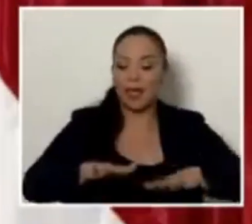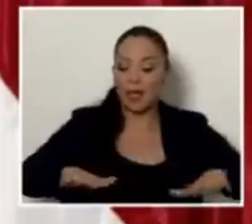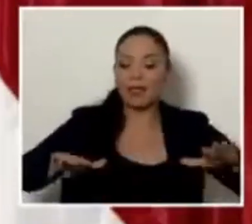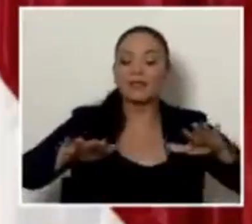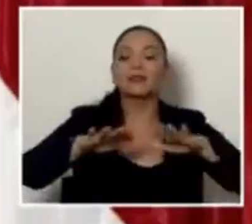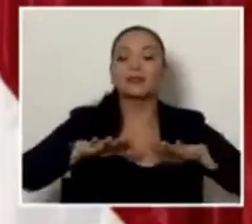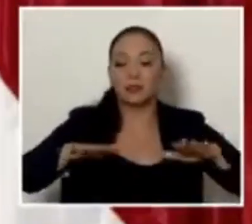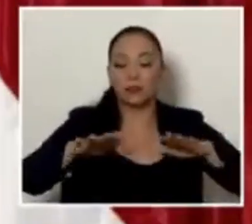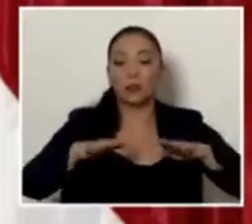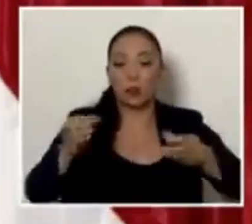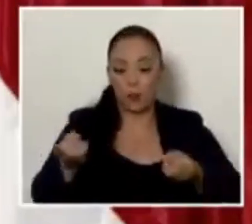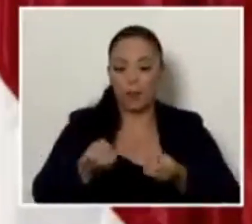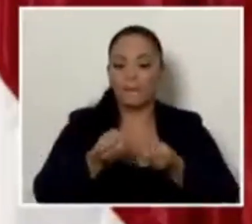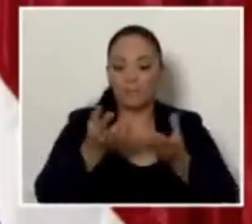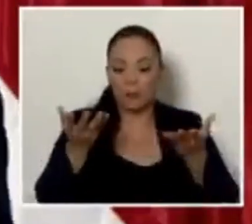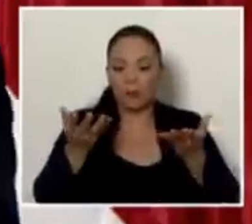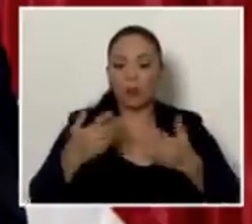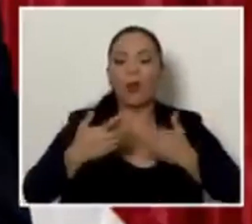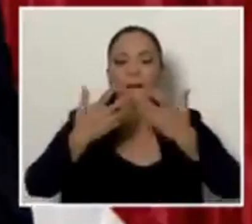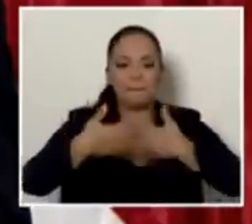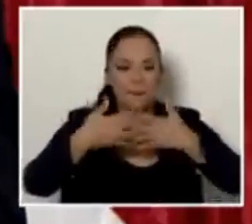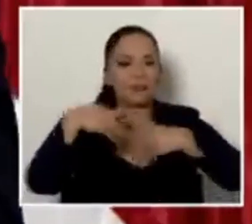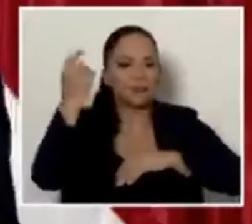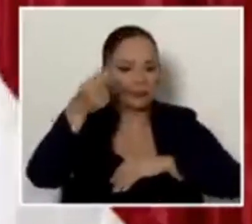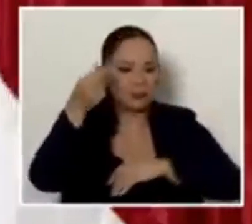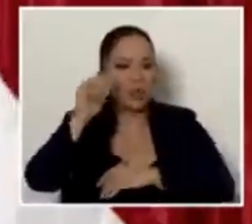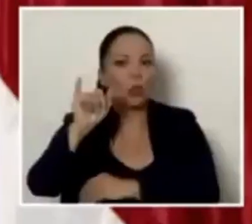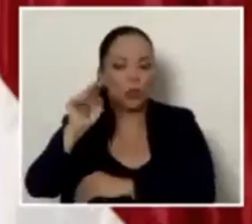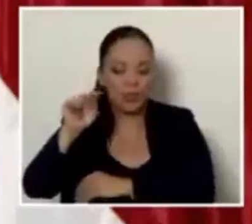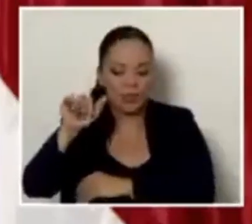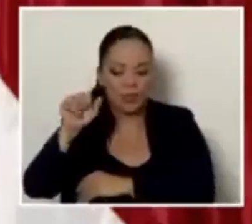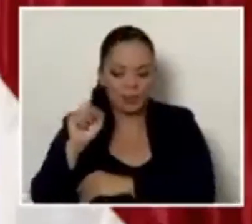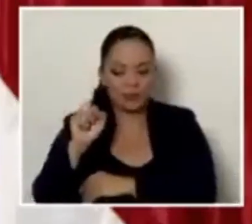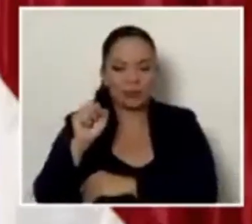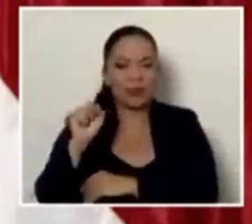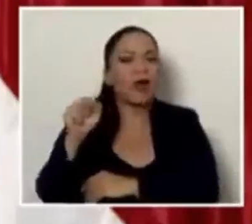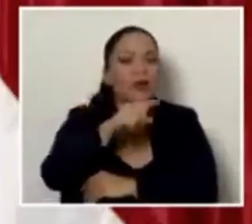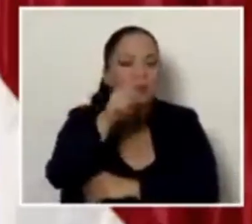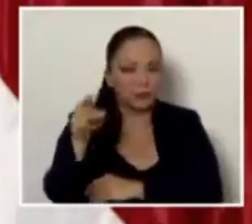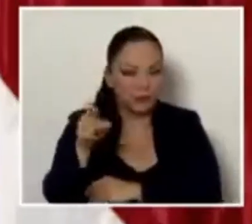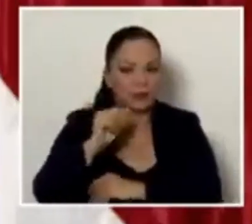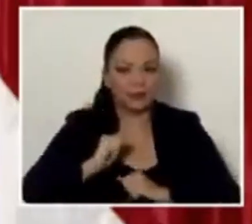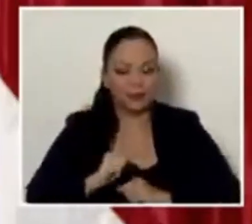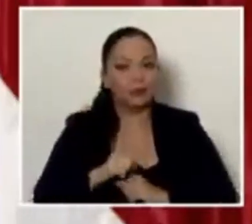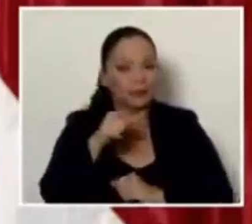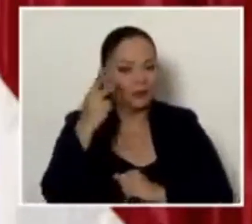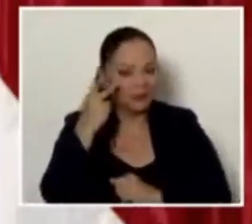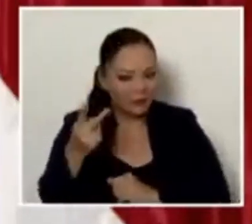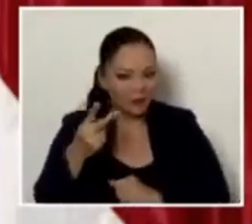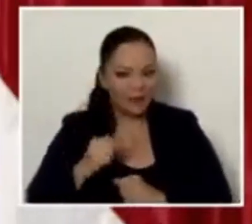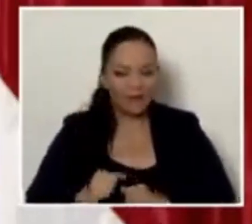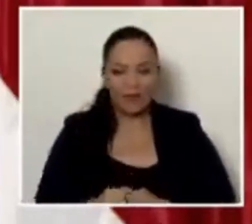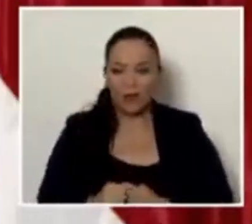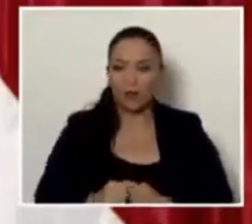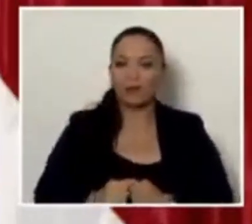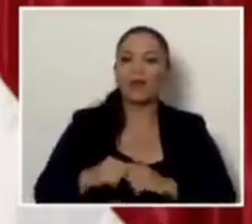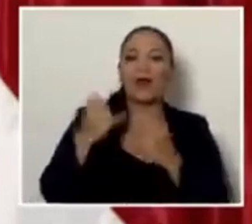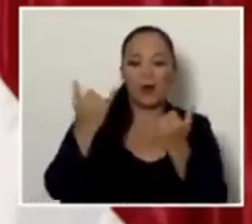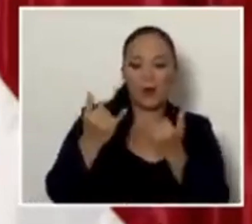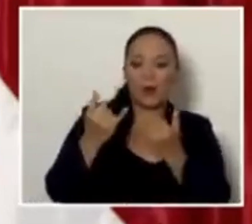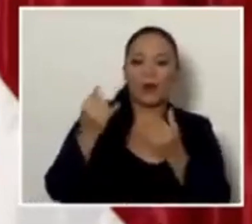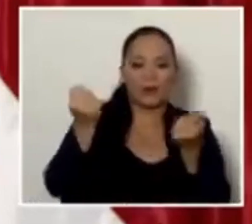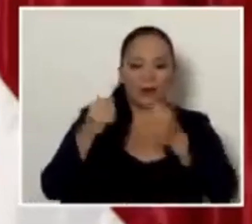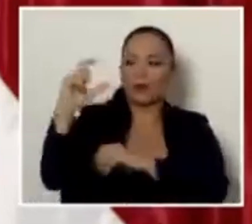incluyendo las empresas del Estado como el INSS, a usted. Ya lo vieron, un marchamo